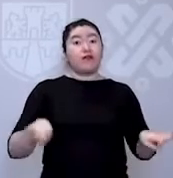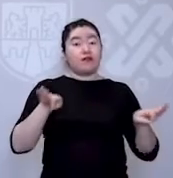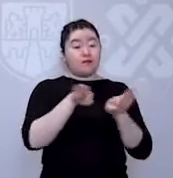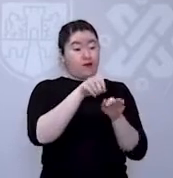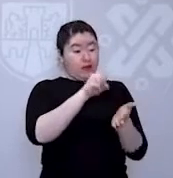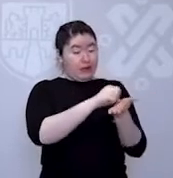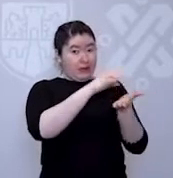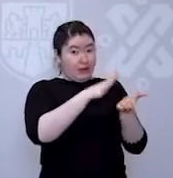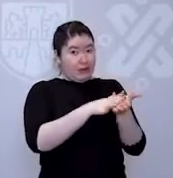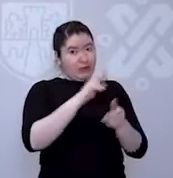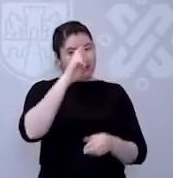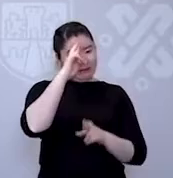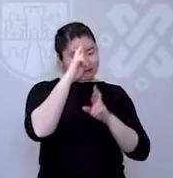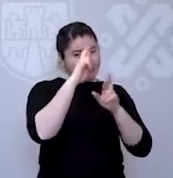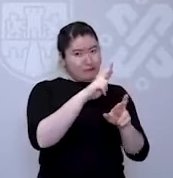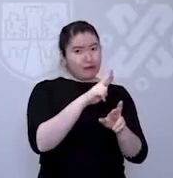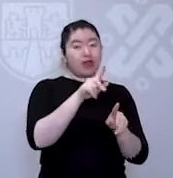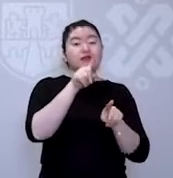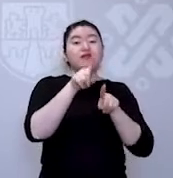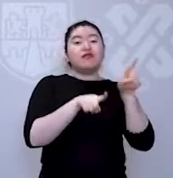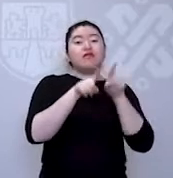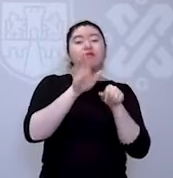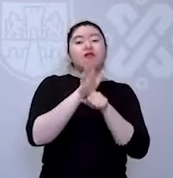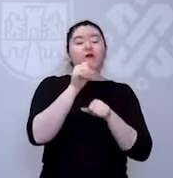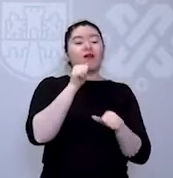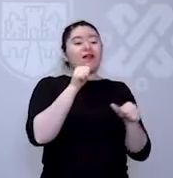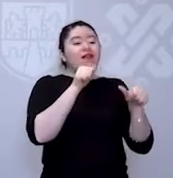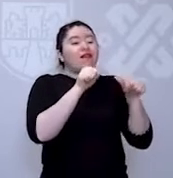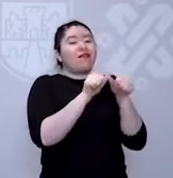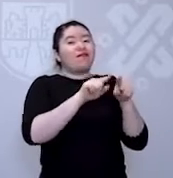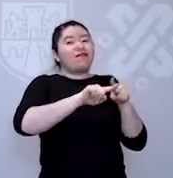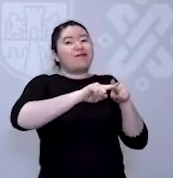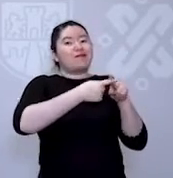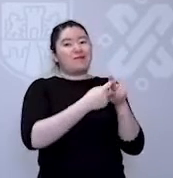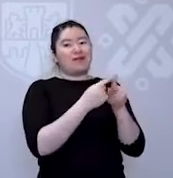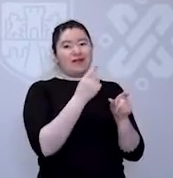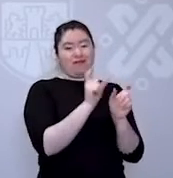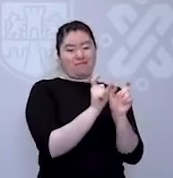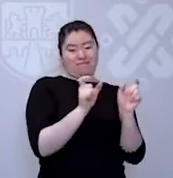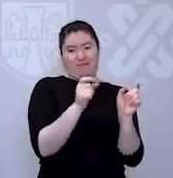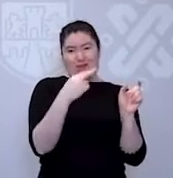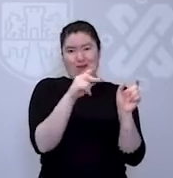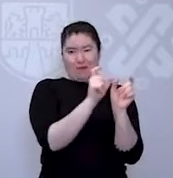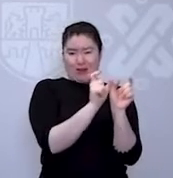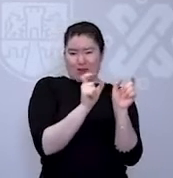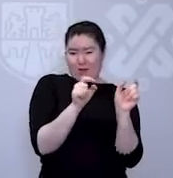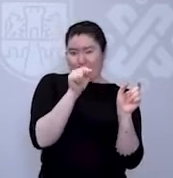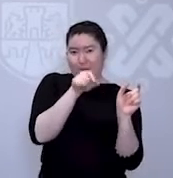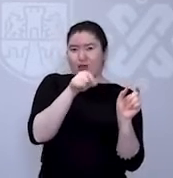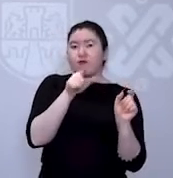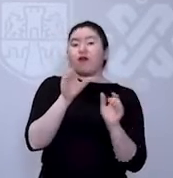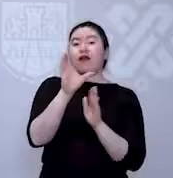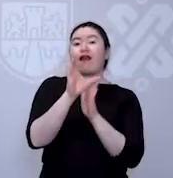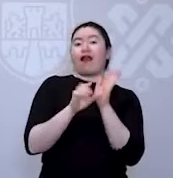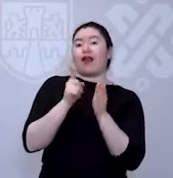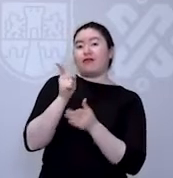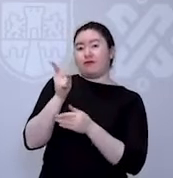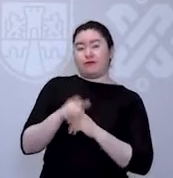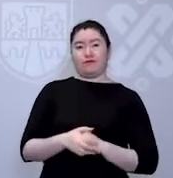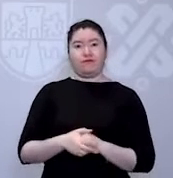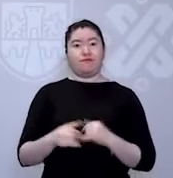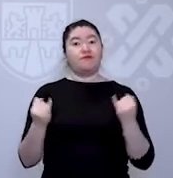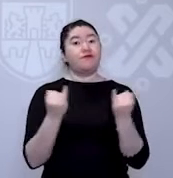respetar el día que les corresponde vacunarse de acuerdo con la letra inicial de su apellido paterno según el siguiente